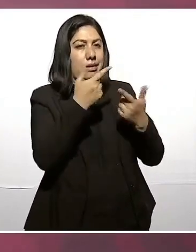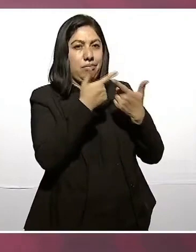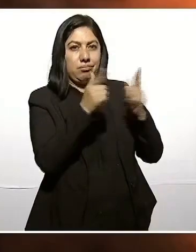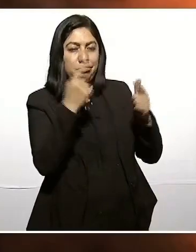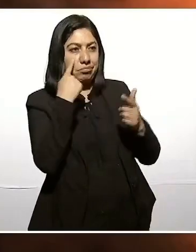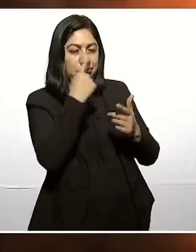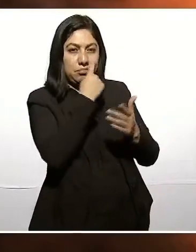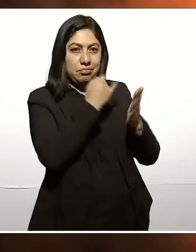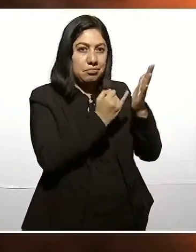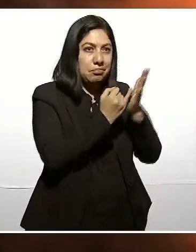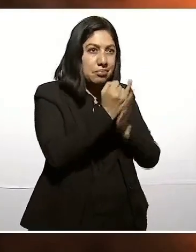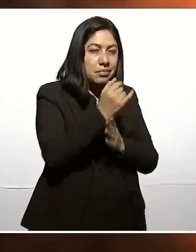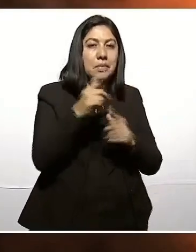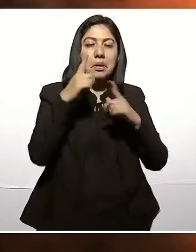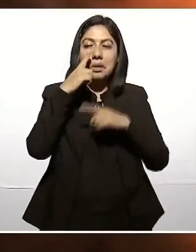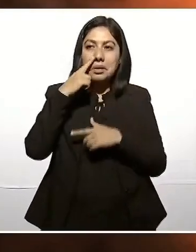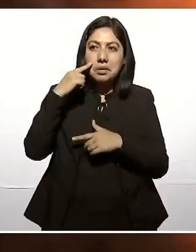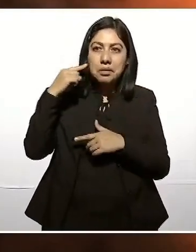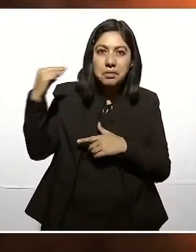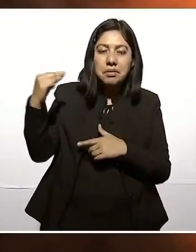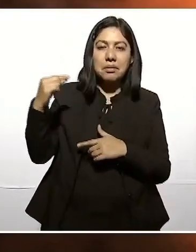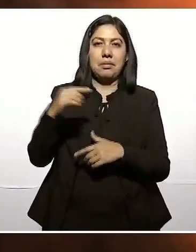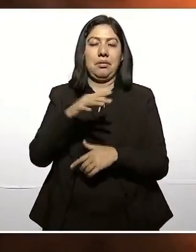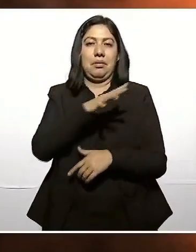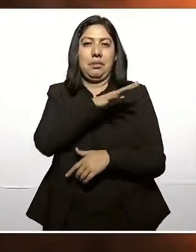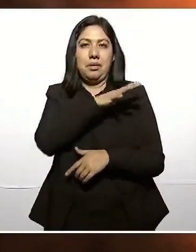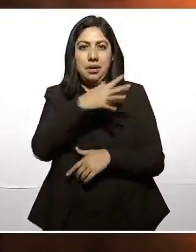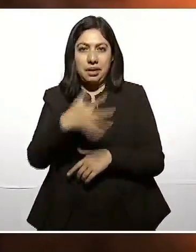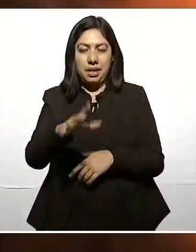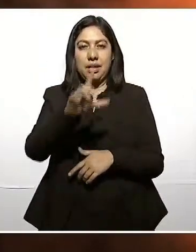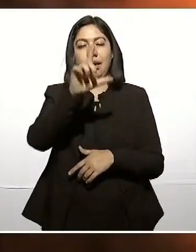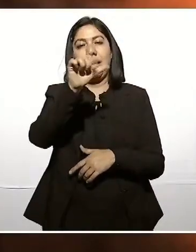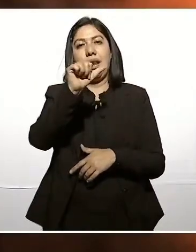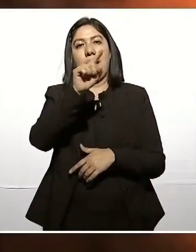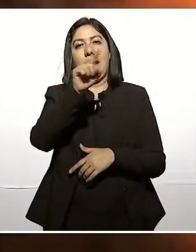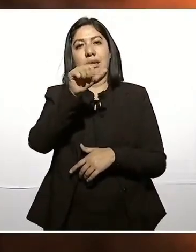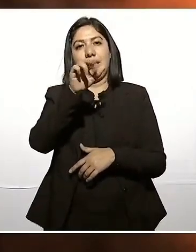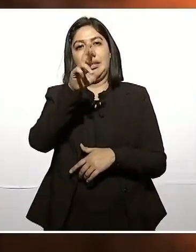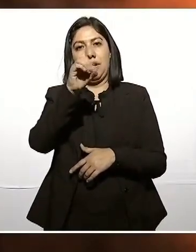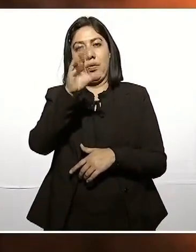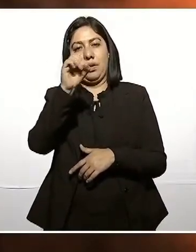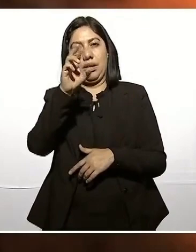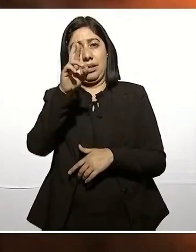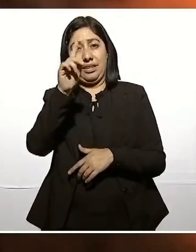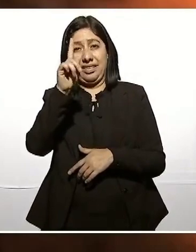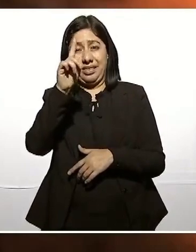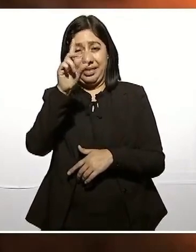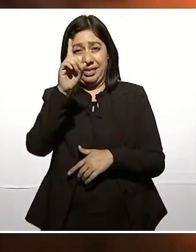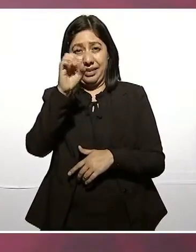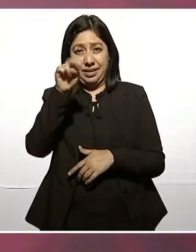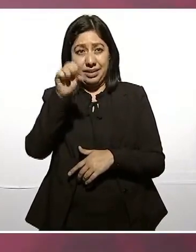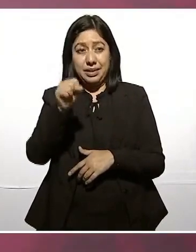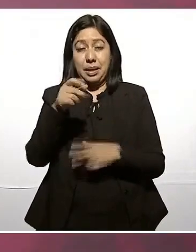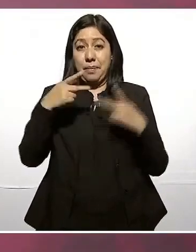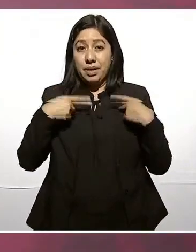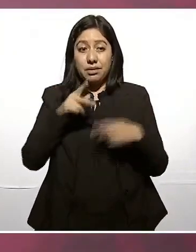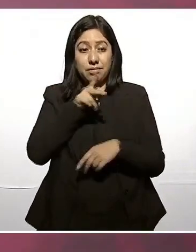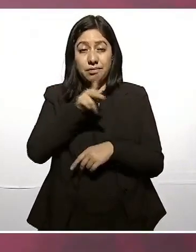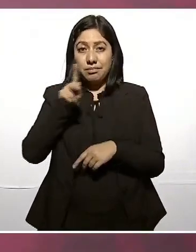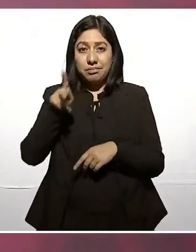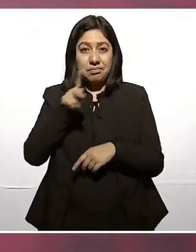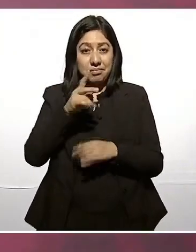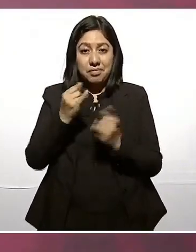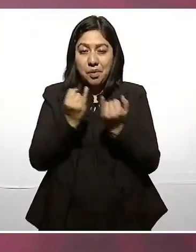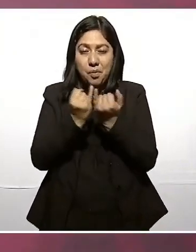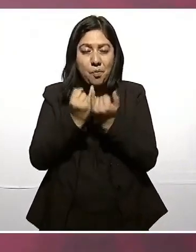Zapata, ni como el general Lázaro Cárdenas del Río. Nosotros no tenemos que ir